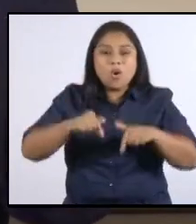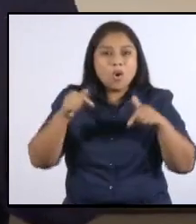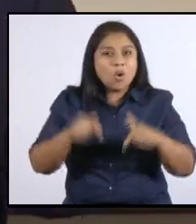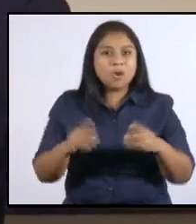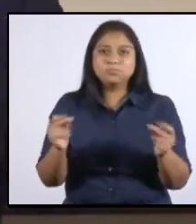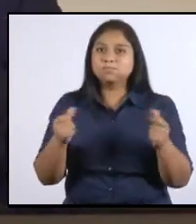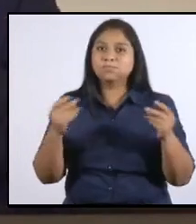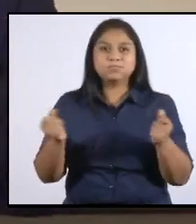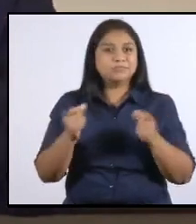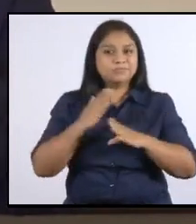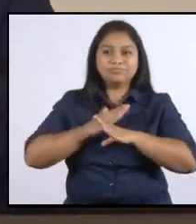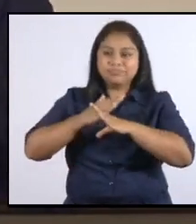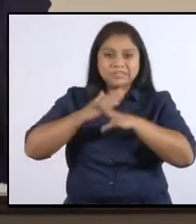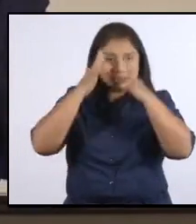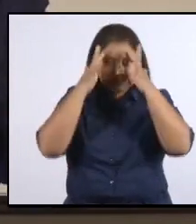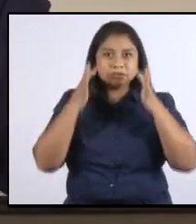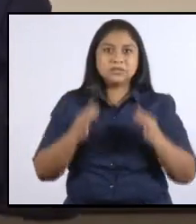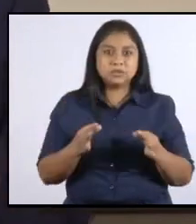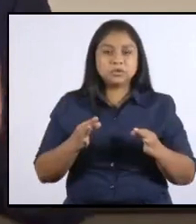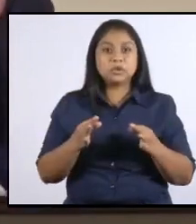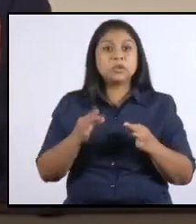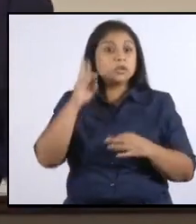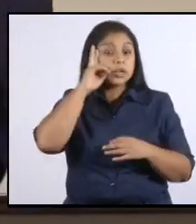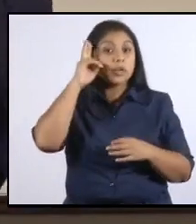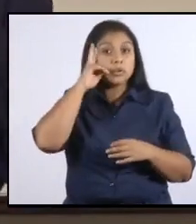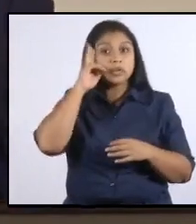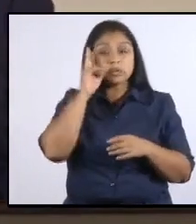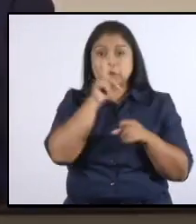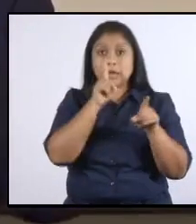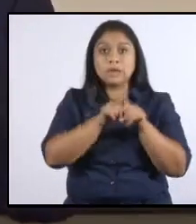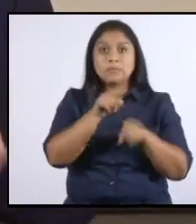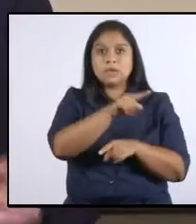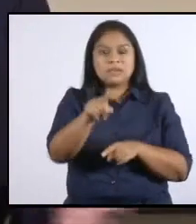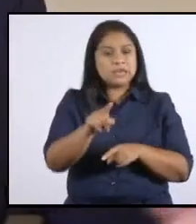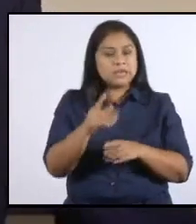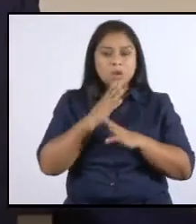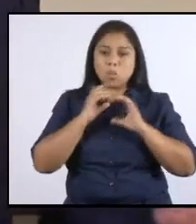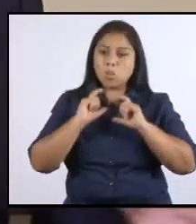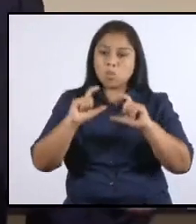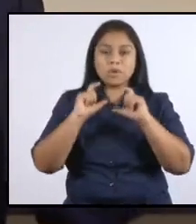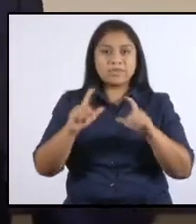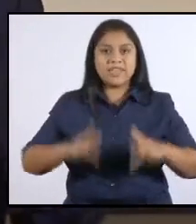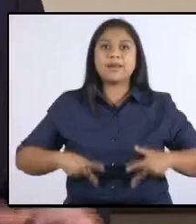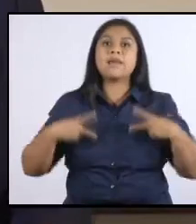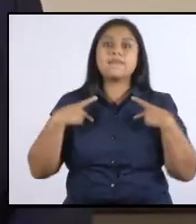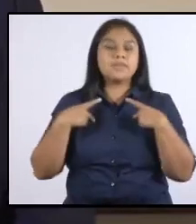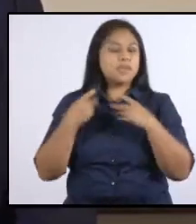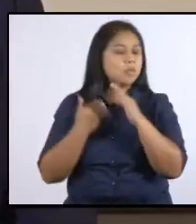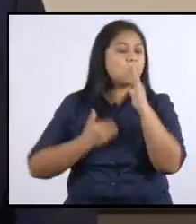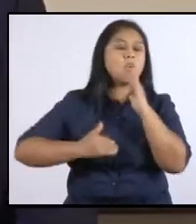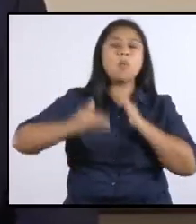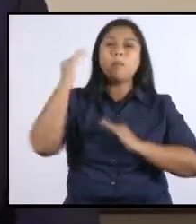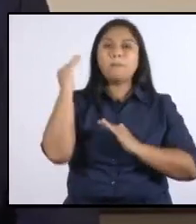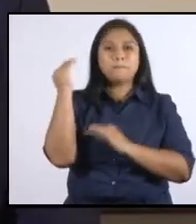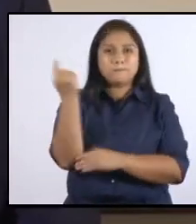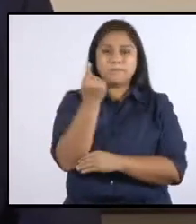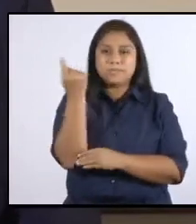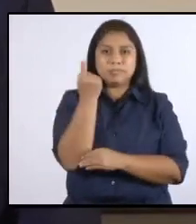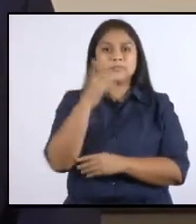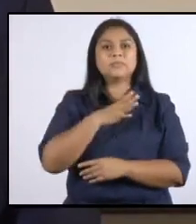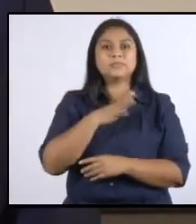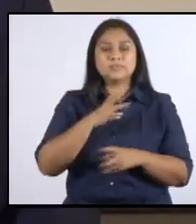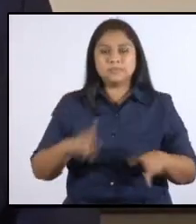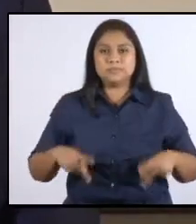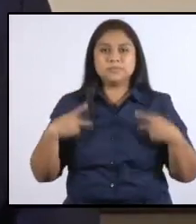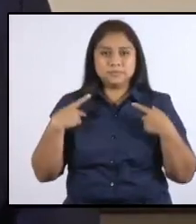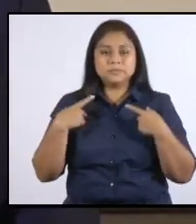pronto, con decisión y recordando que hay que prevalecer la vida como el bien más preciado que tenemos los seres humanos.